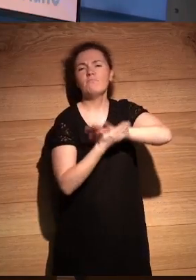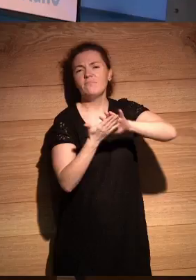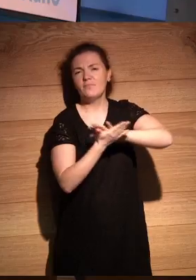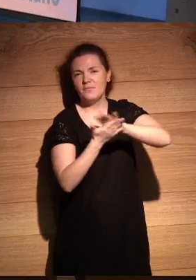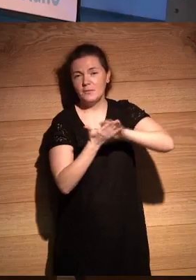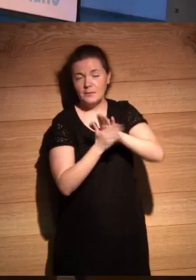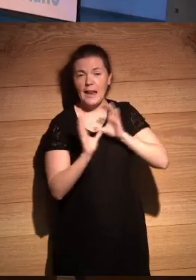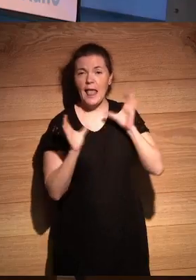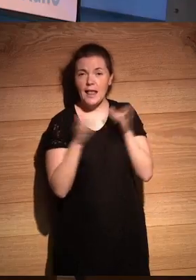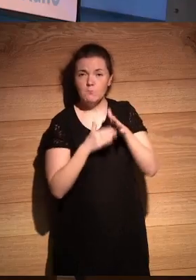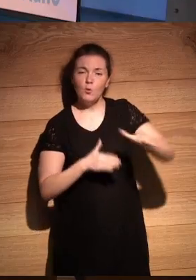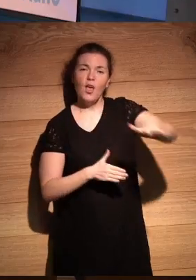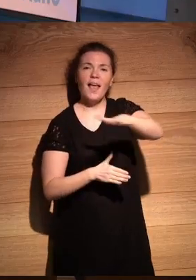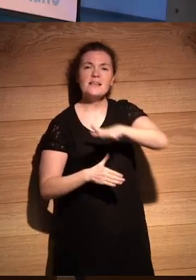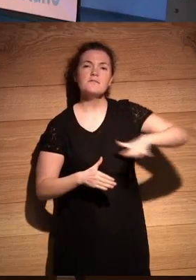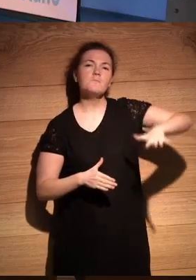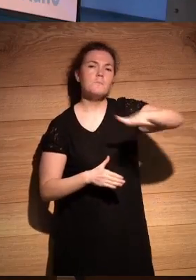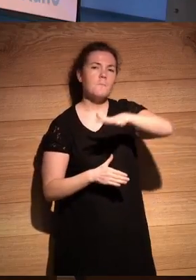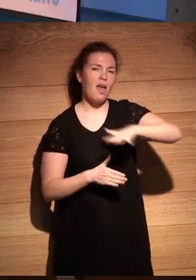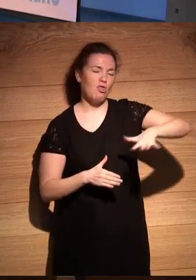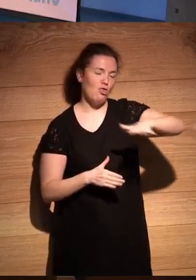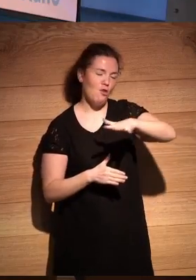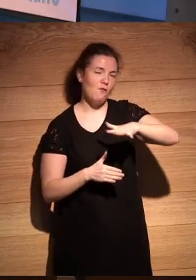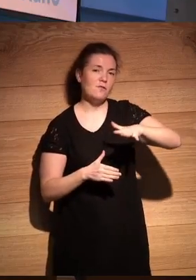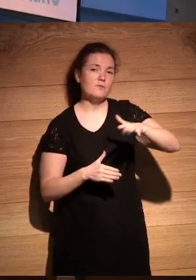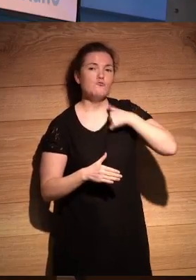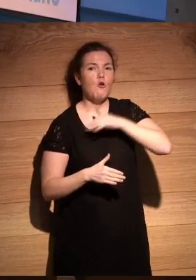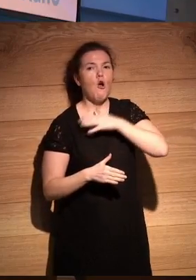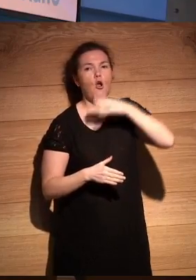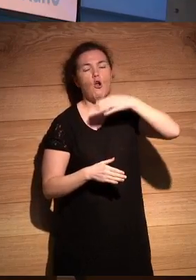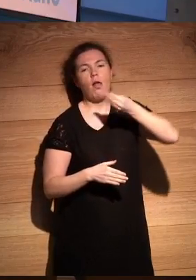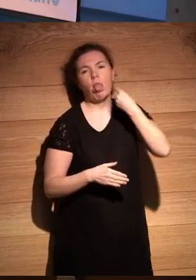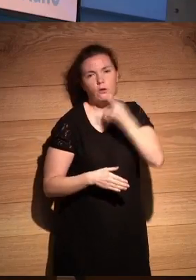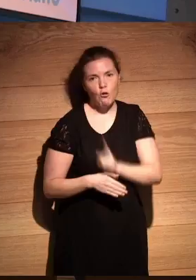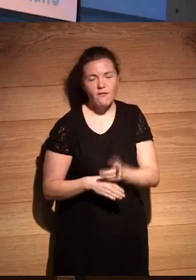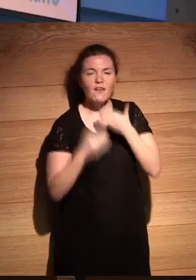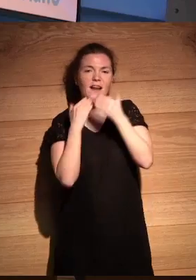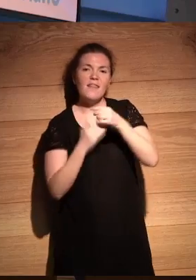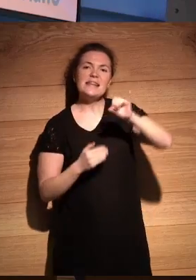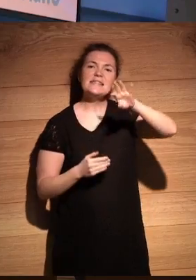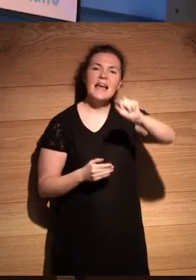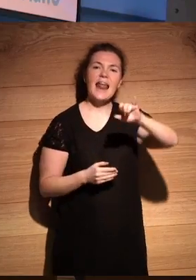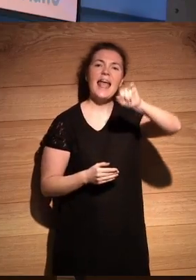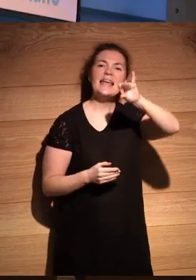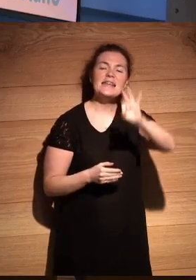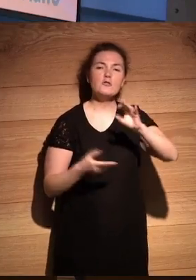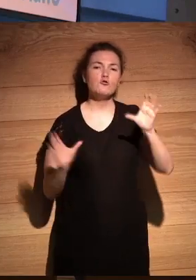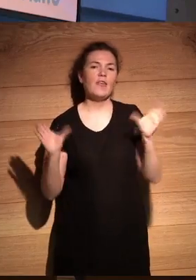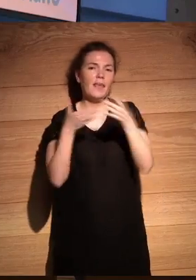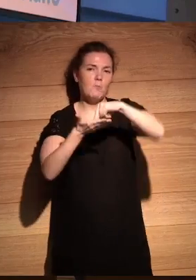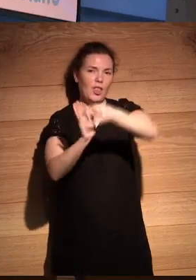equipo del espacio, por supuesto, no me quiero olvidar de darle las gracias a Sara, Iris, a todo el equipo de técnicos,